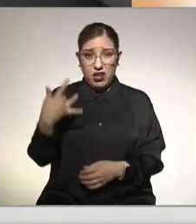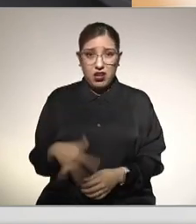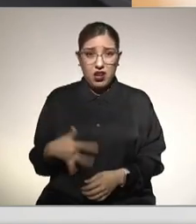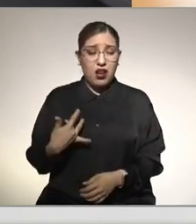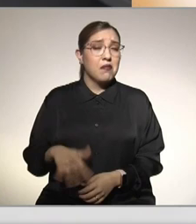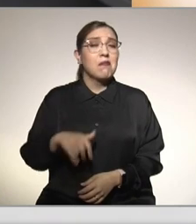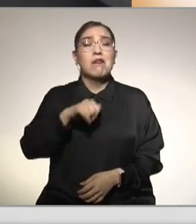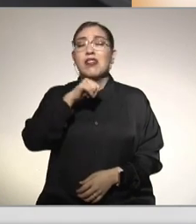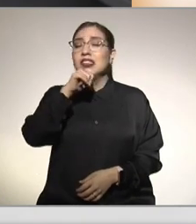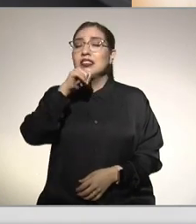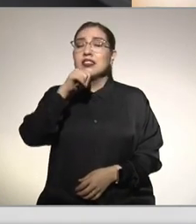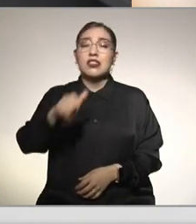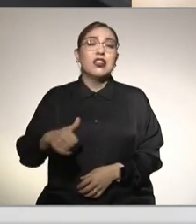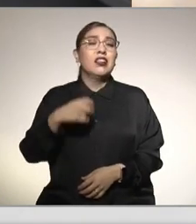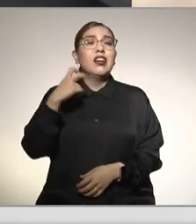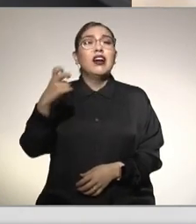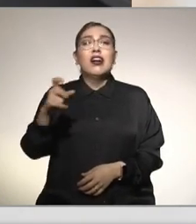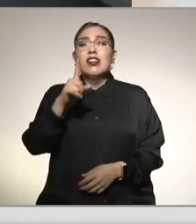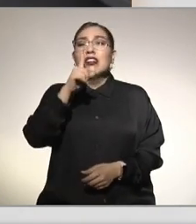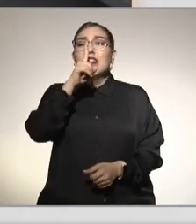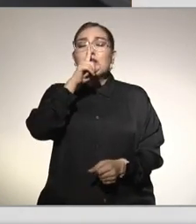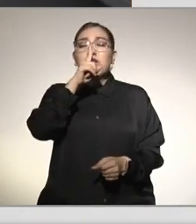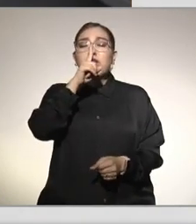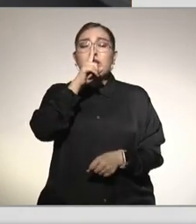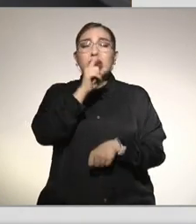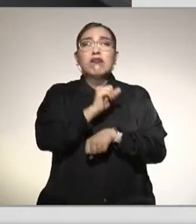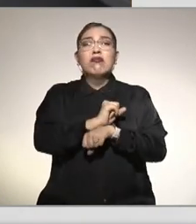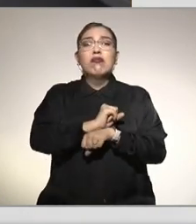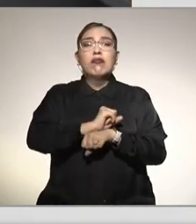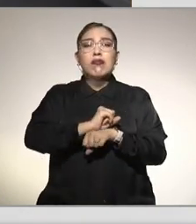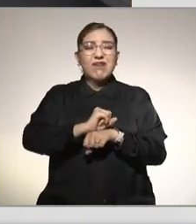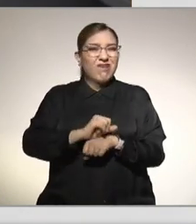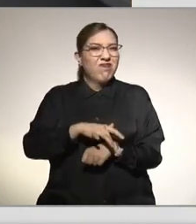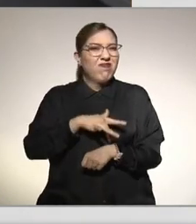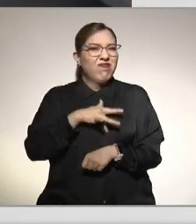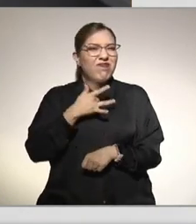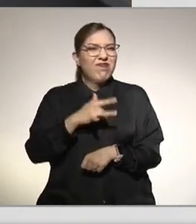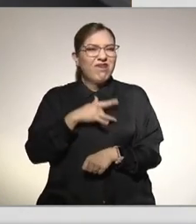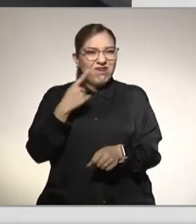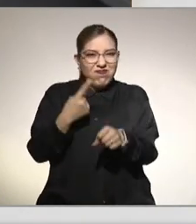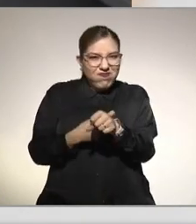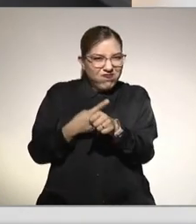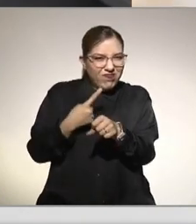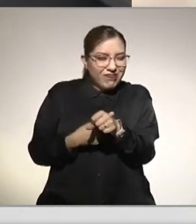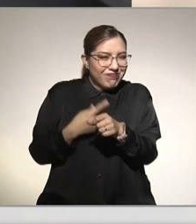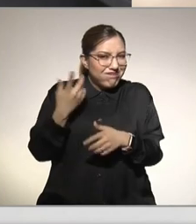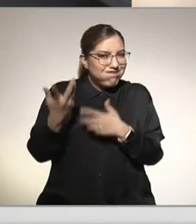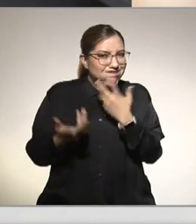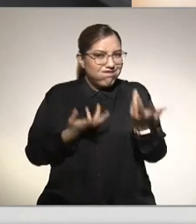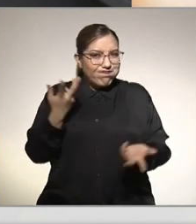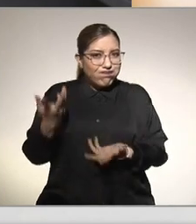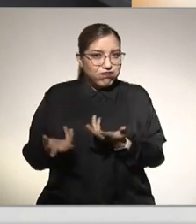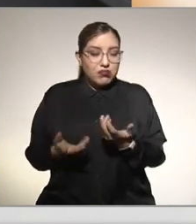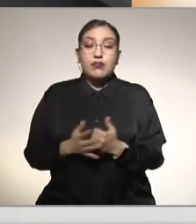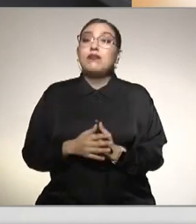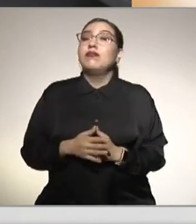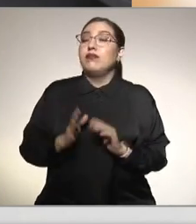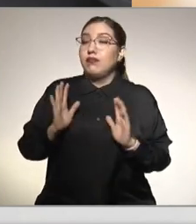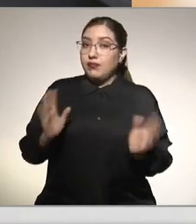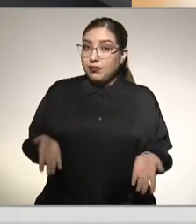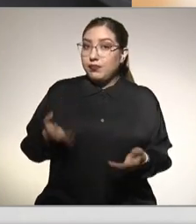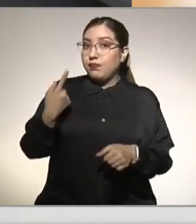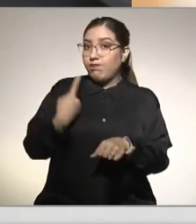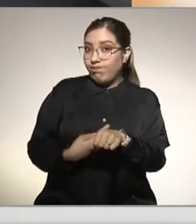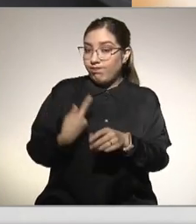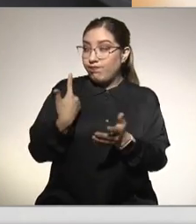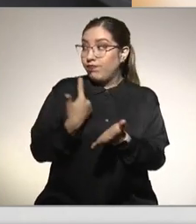entonces esto es una enfermedad silenciosa que cuando se detecta se detecta en etapas avanzadas ya de cirrosis o de